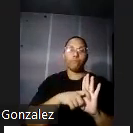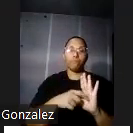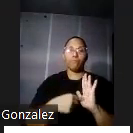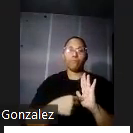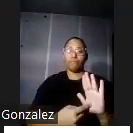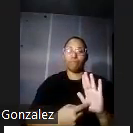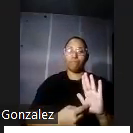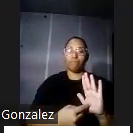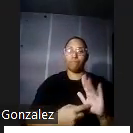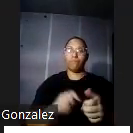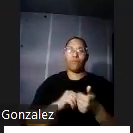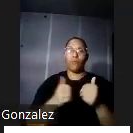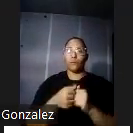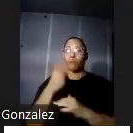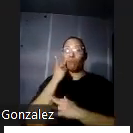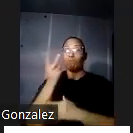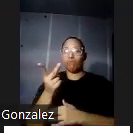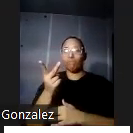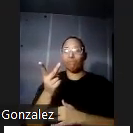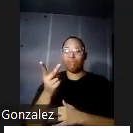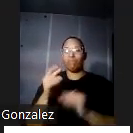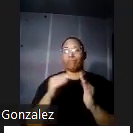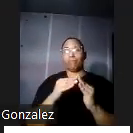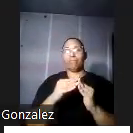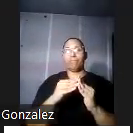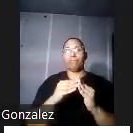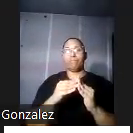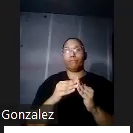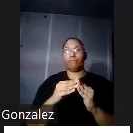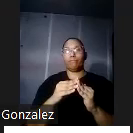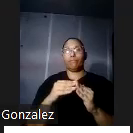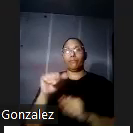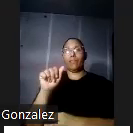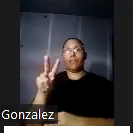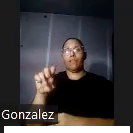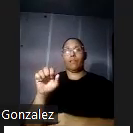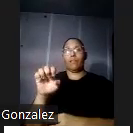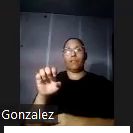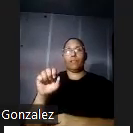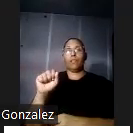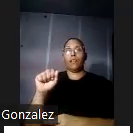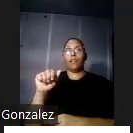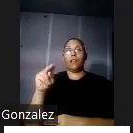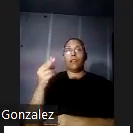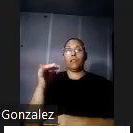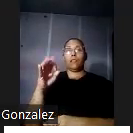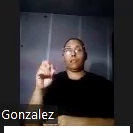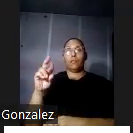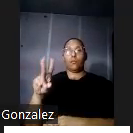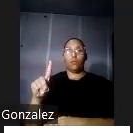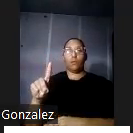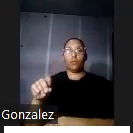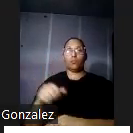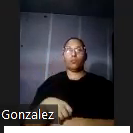fachada principal de la casa que da hacia la avenida Ashford cuando yo esté dando la